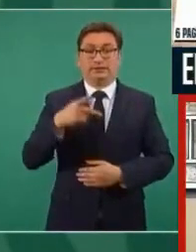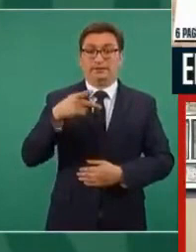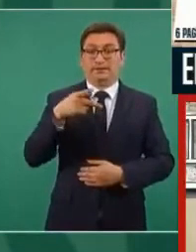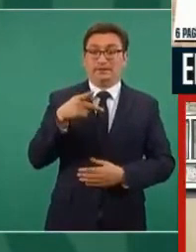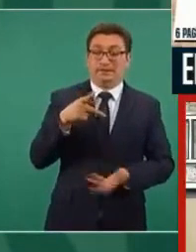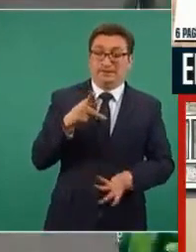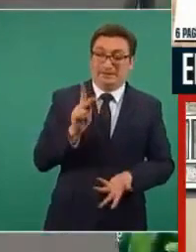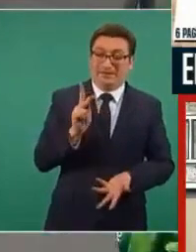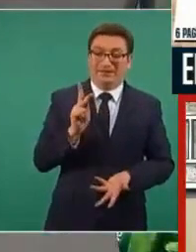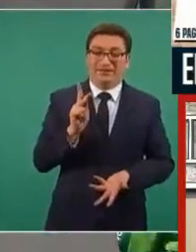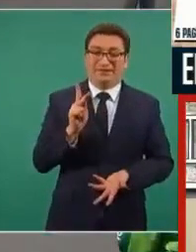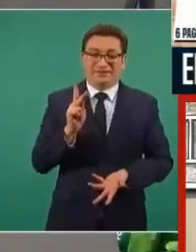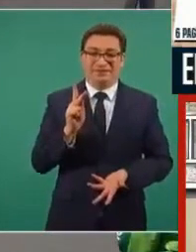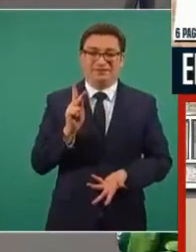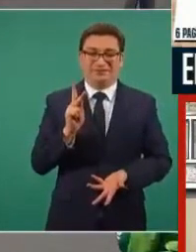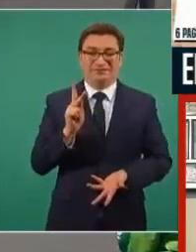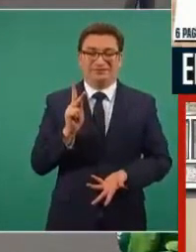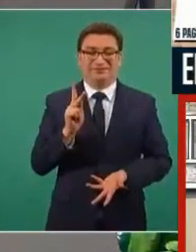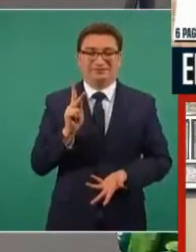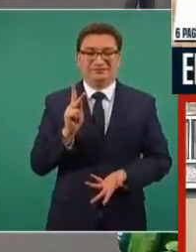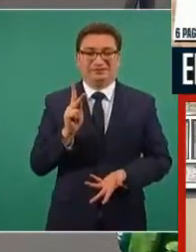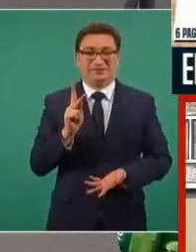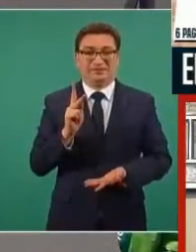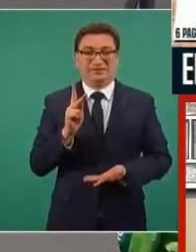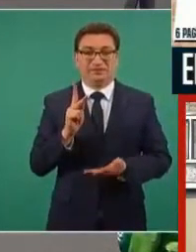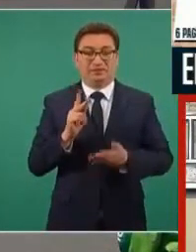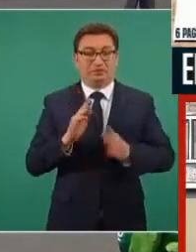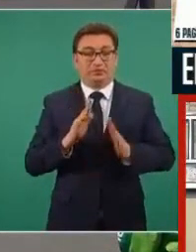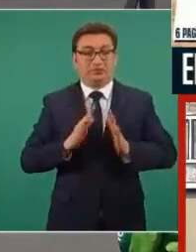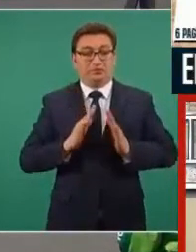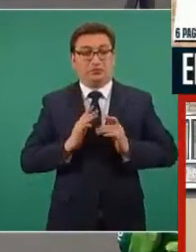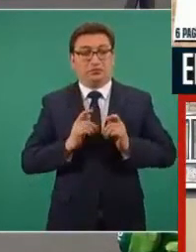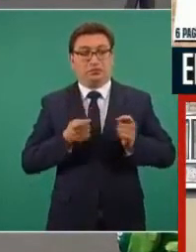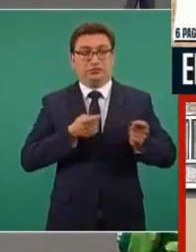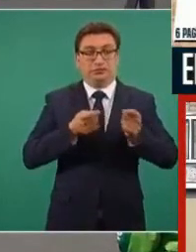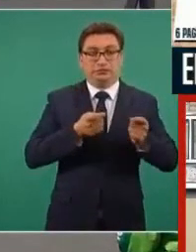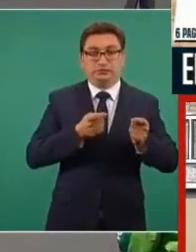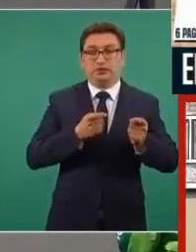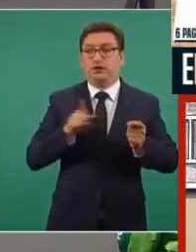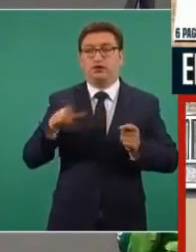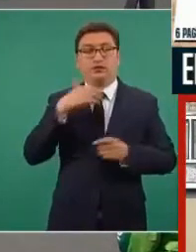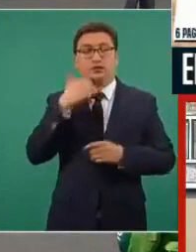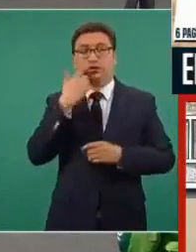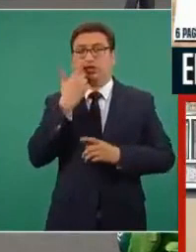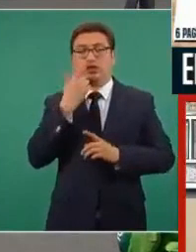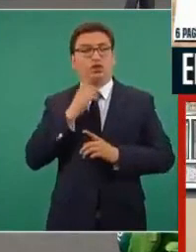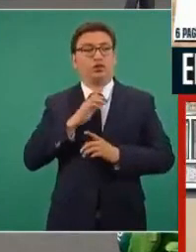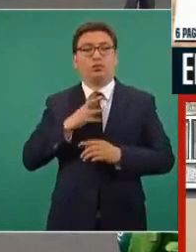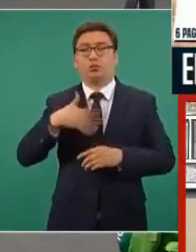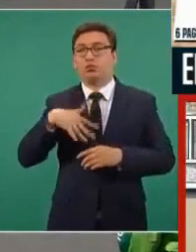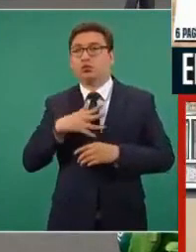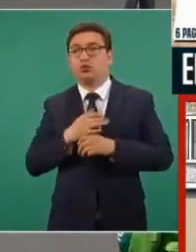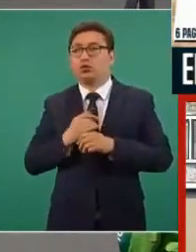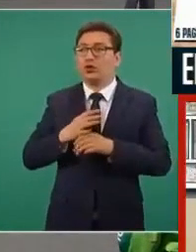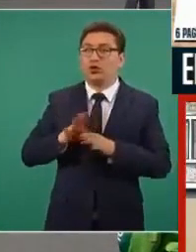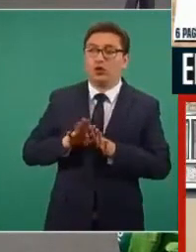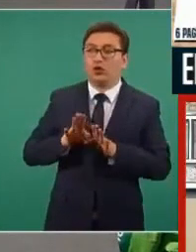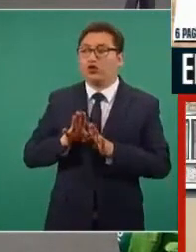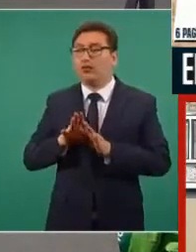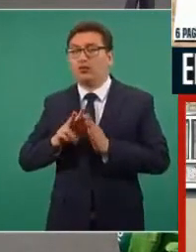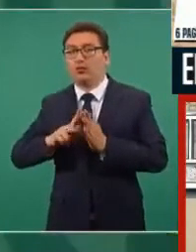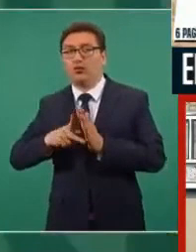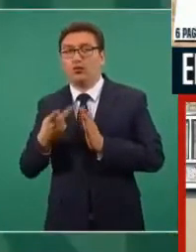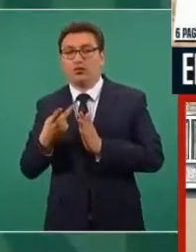Pero como le sacan la vuelta, vuelven otra vez